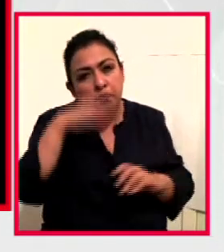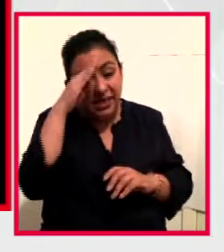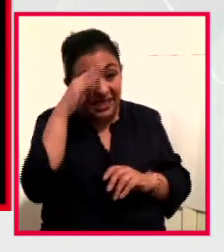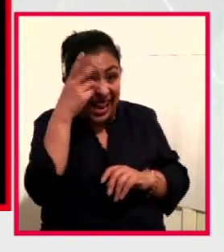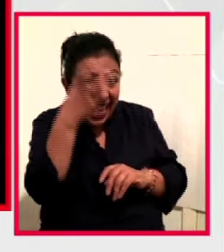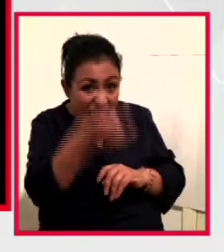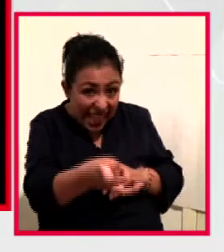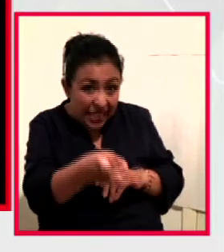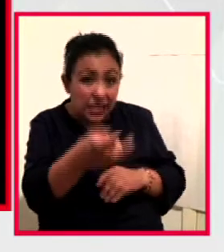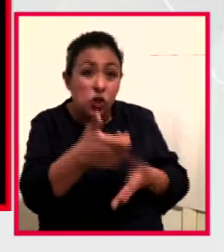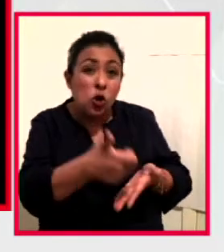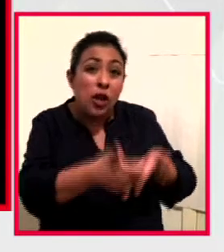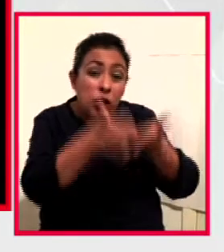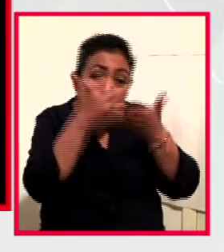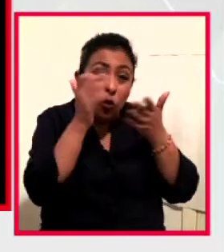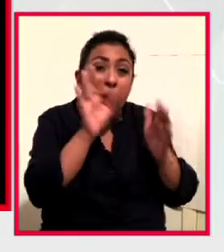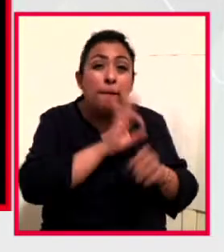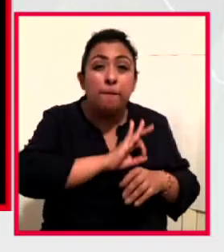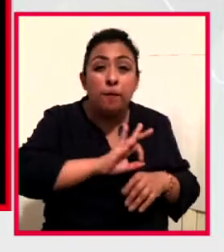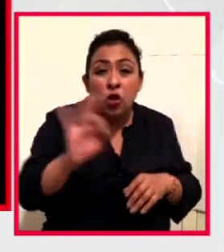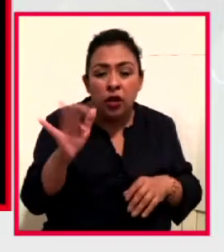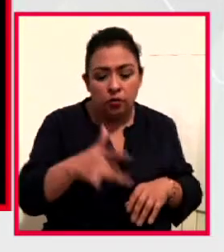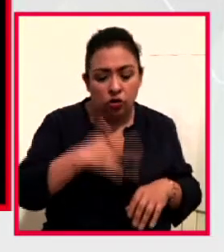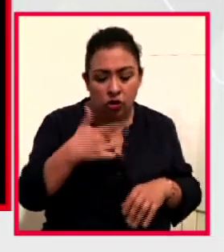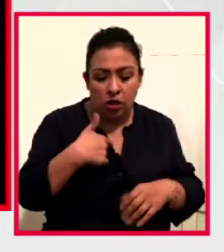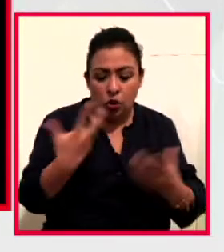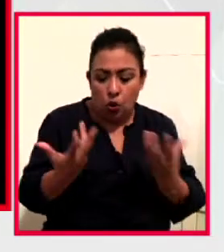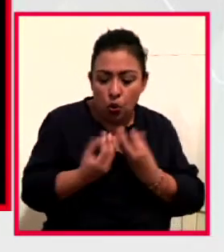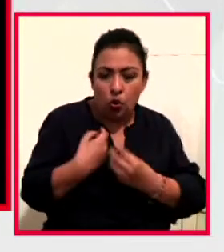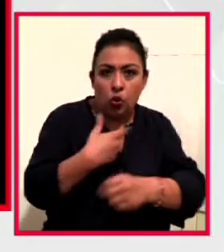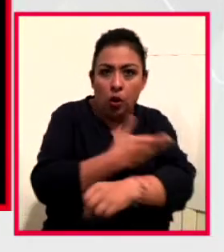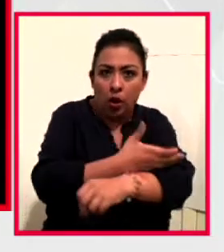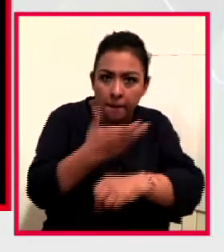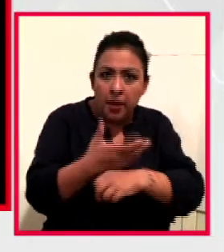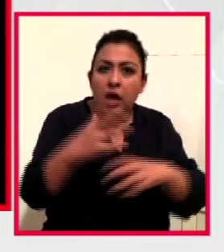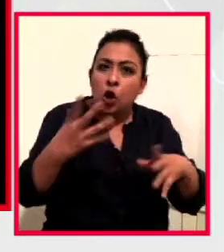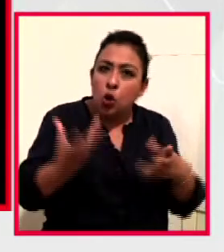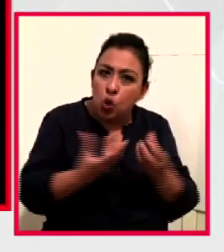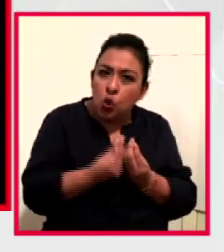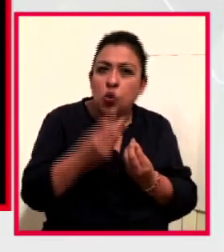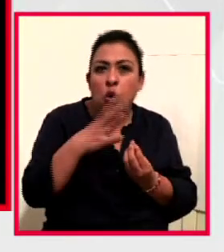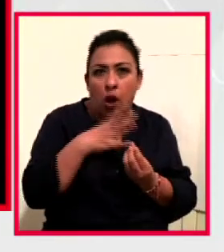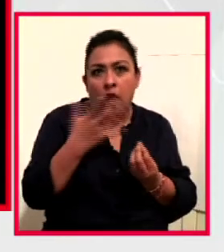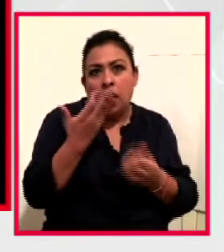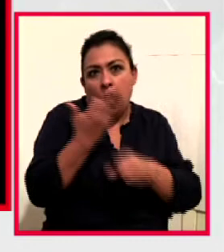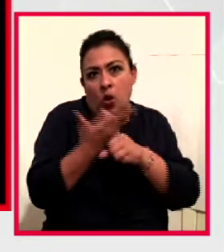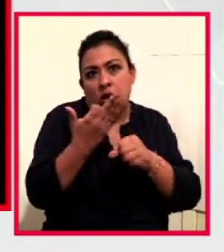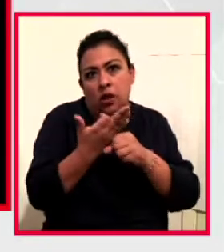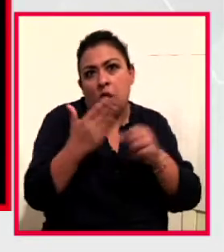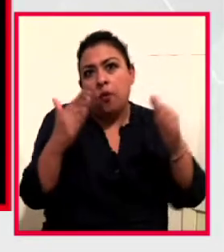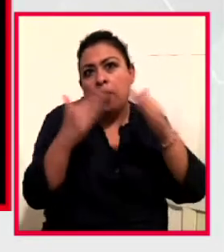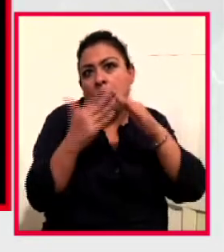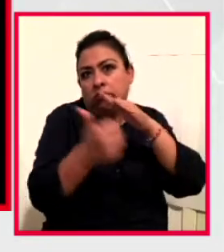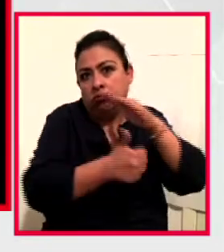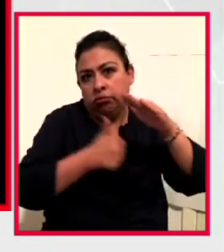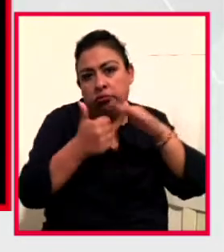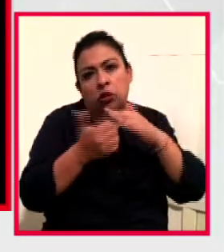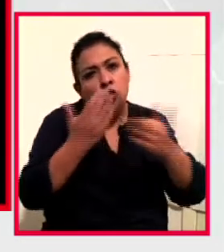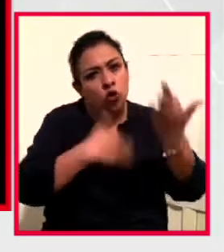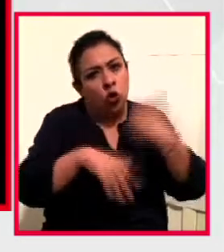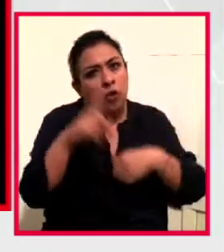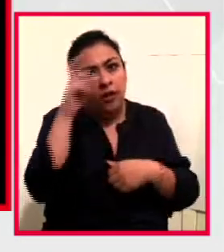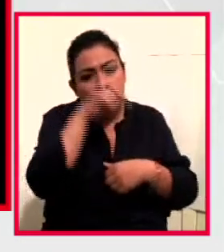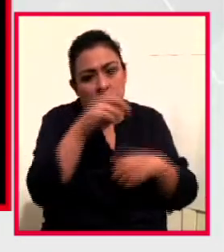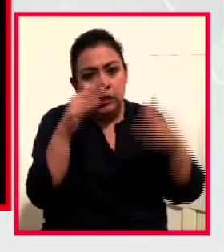medio con el que nos podemos sentir acompañadas e ir atravesando esta cuarentena, porque es difícil para todas permanecer en